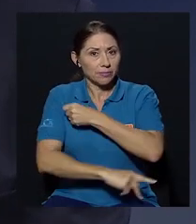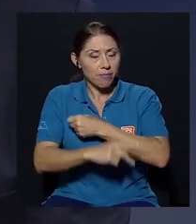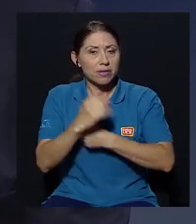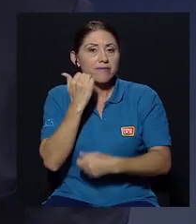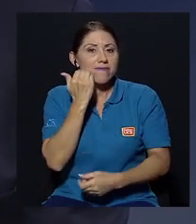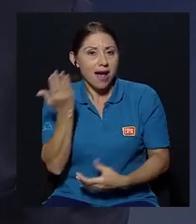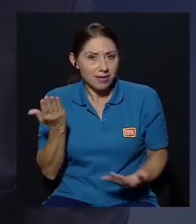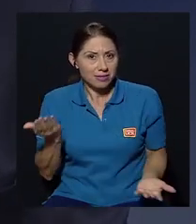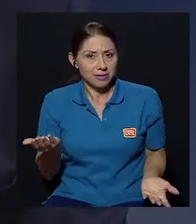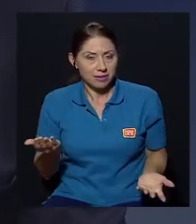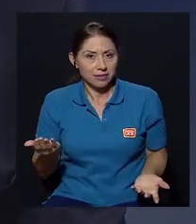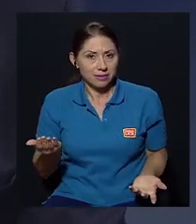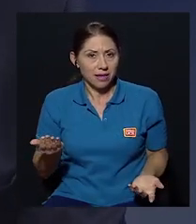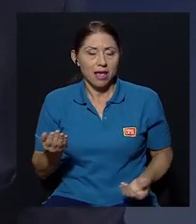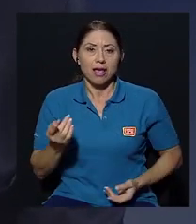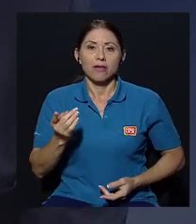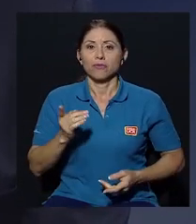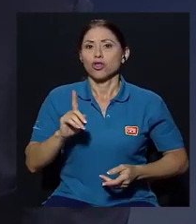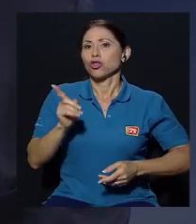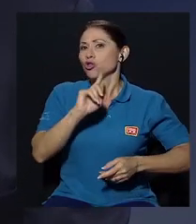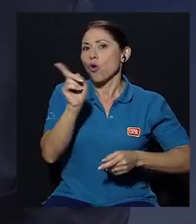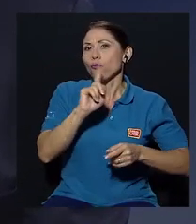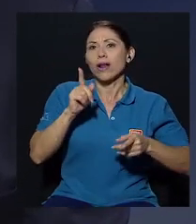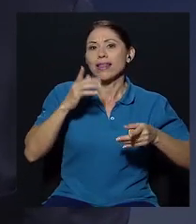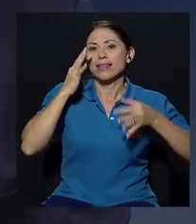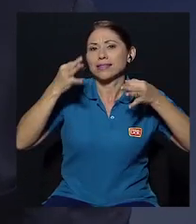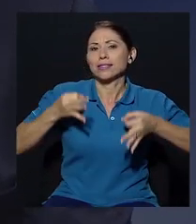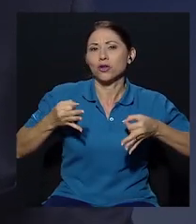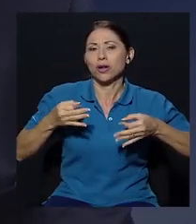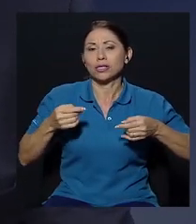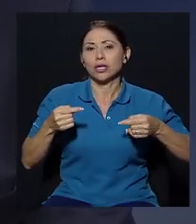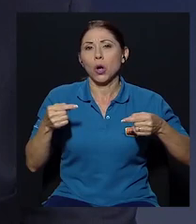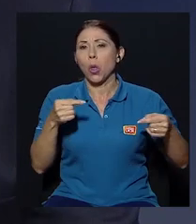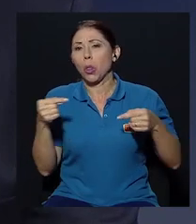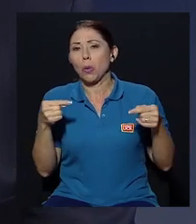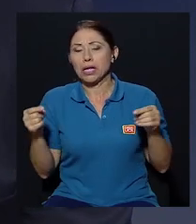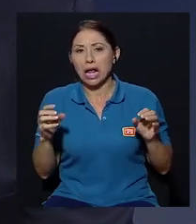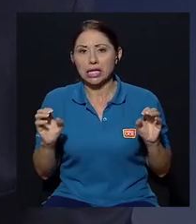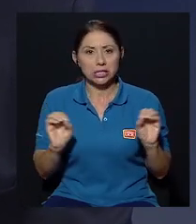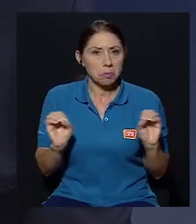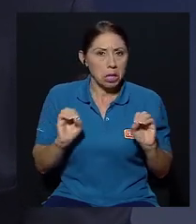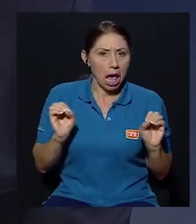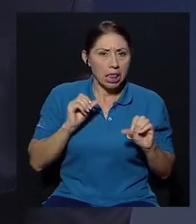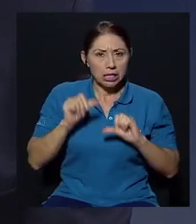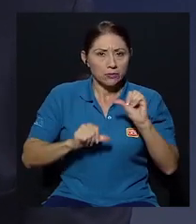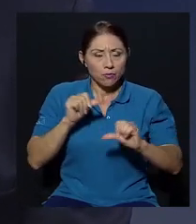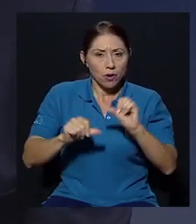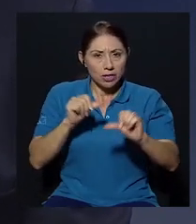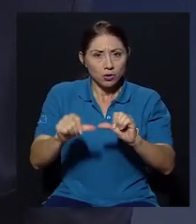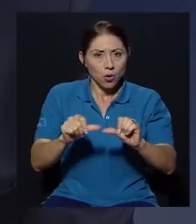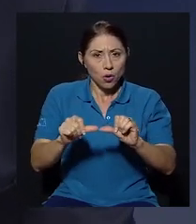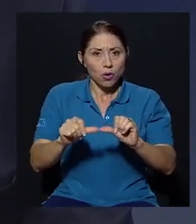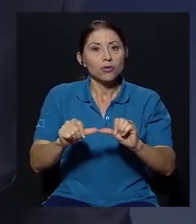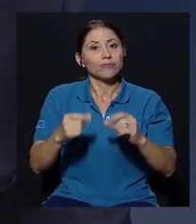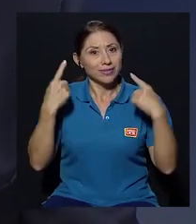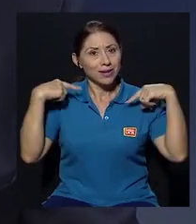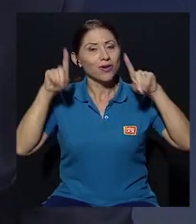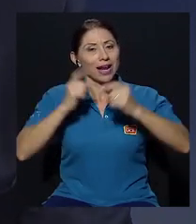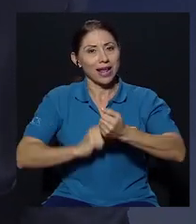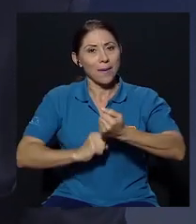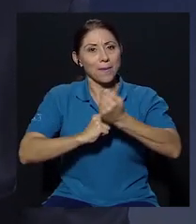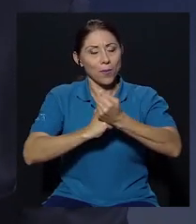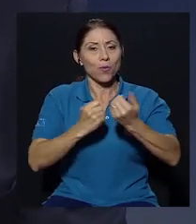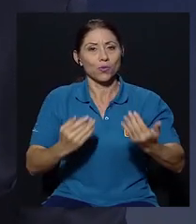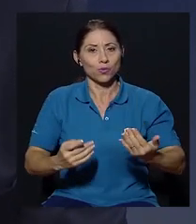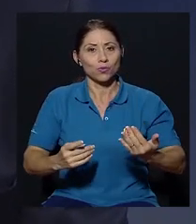país fuesen fáciles no controversiales sin hacer ningún esfuerzo esfuerzo ex ante se lograría apoyo